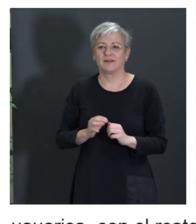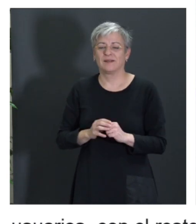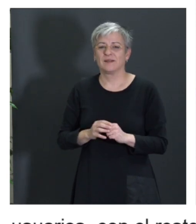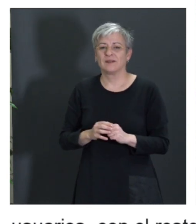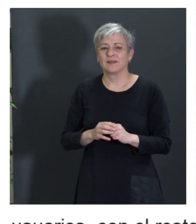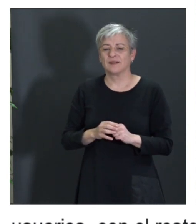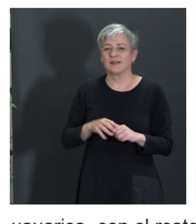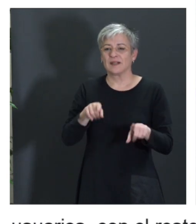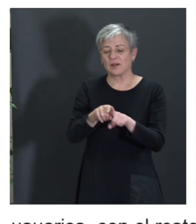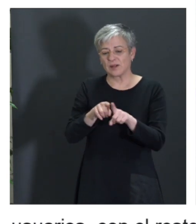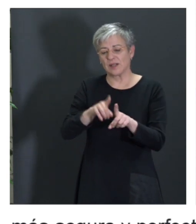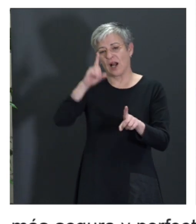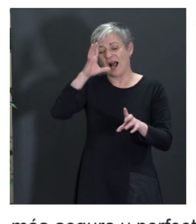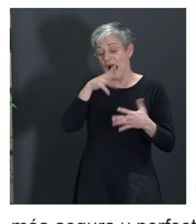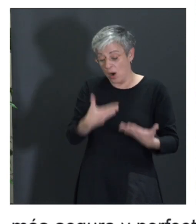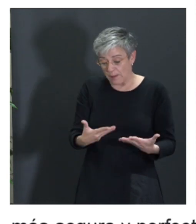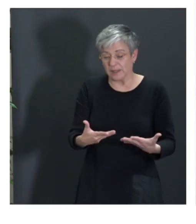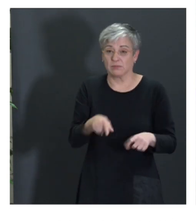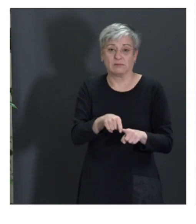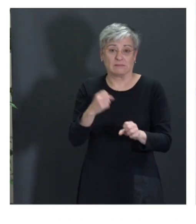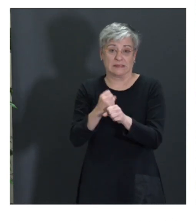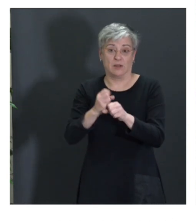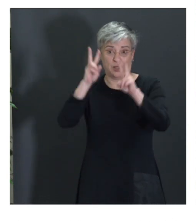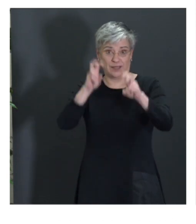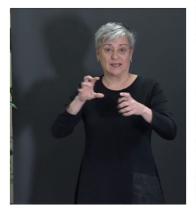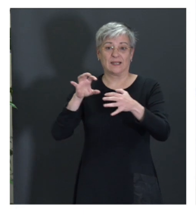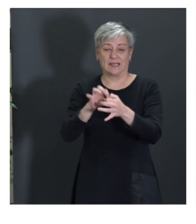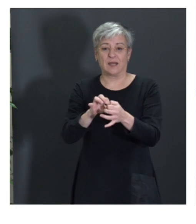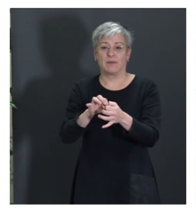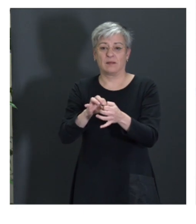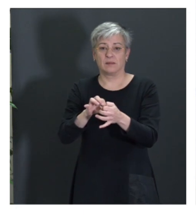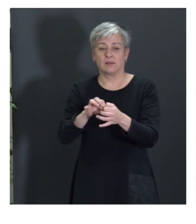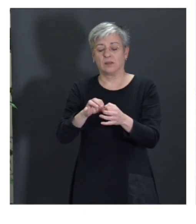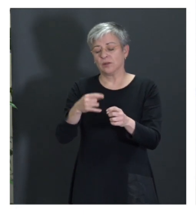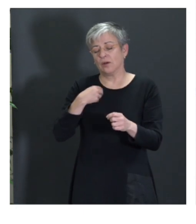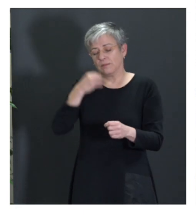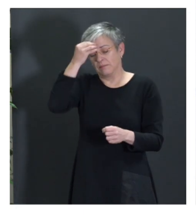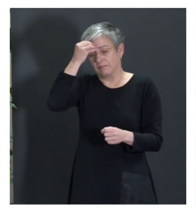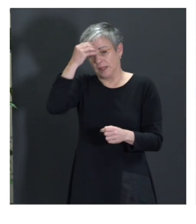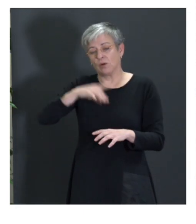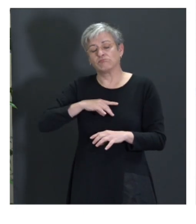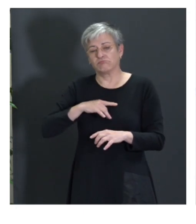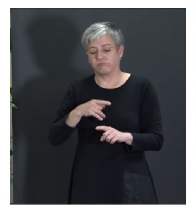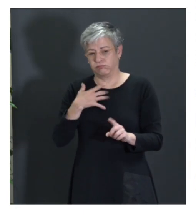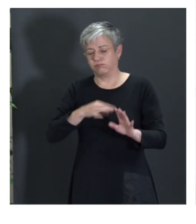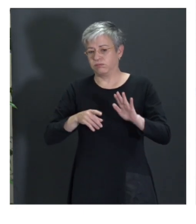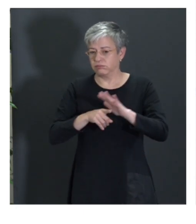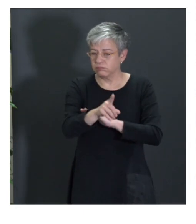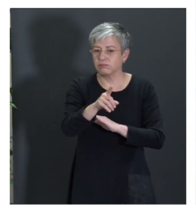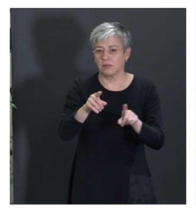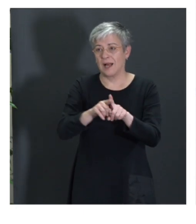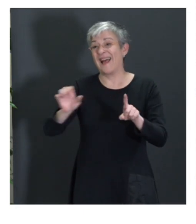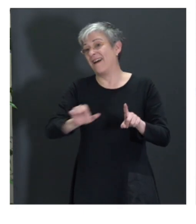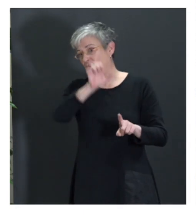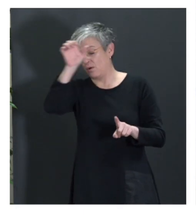bueno, en esas estamos a día de hoy y creo que tiene un potencial inmenso. Europa reconoce la movilidad autónoma,